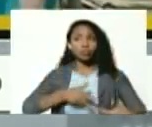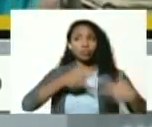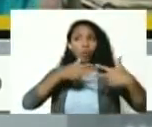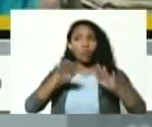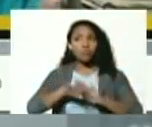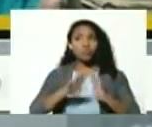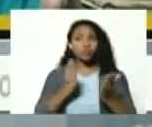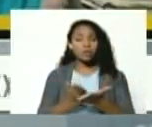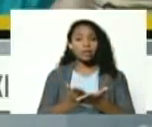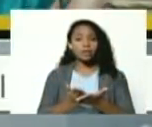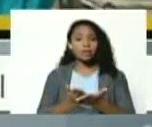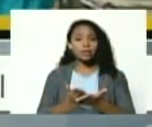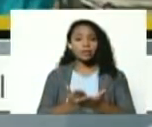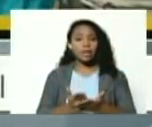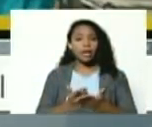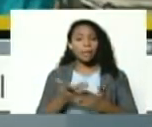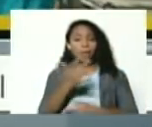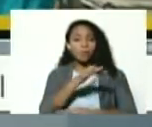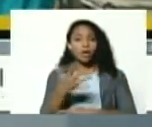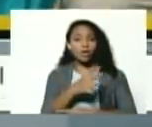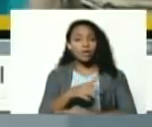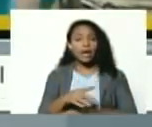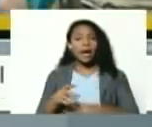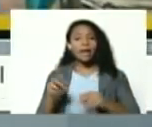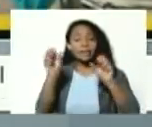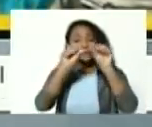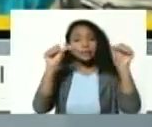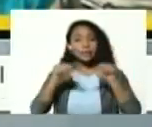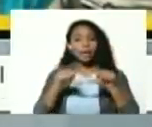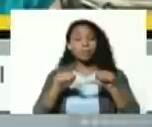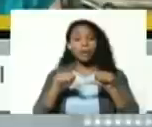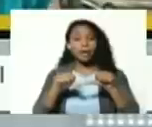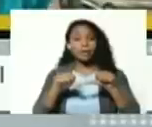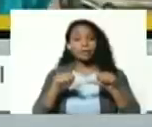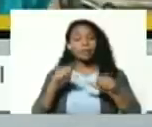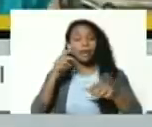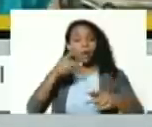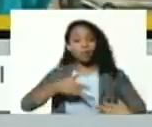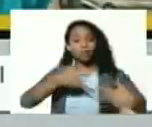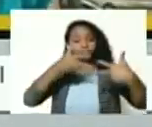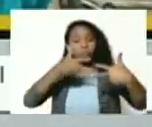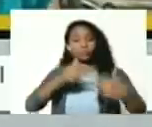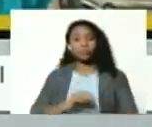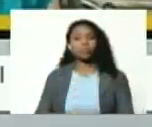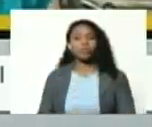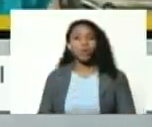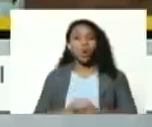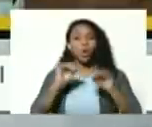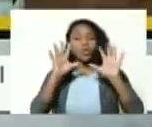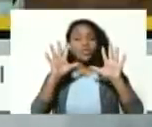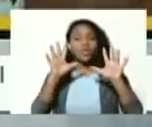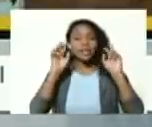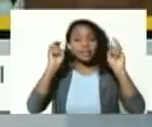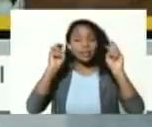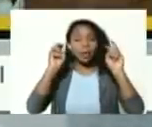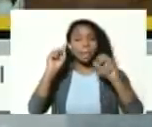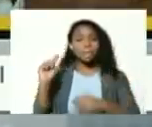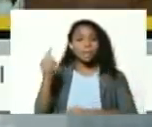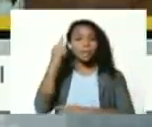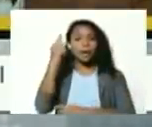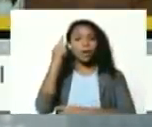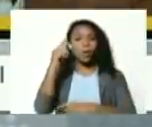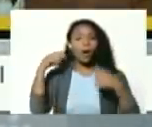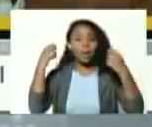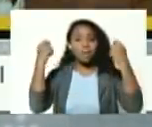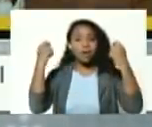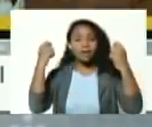hecho a través del sistema de videoconferencia los 10 temas son el primero campaña